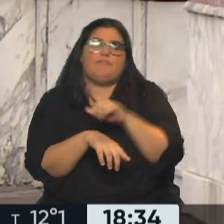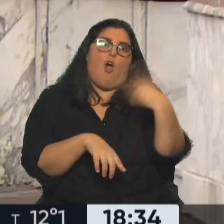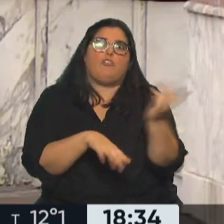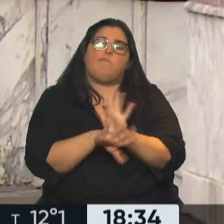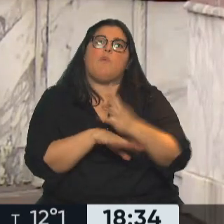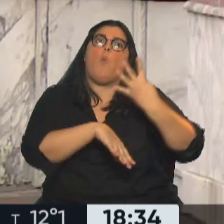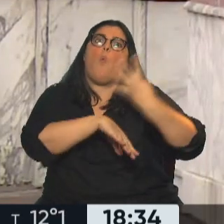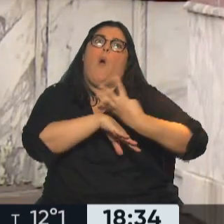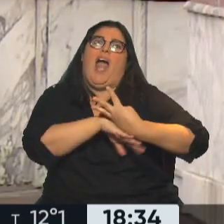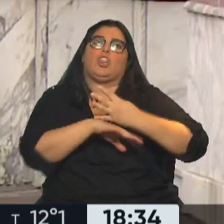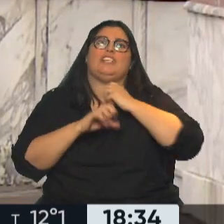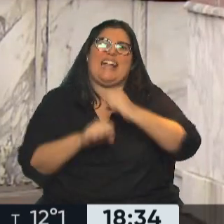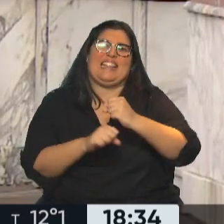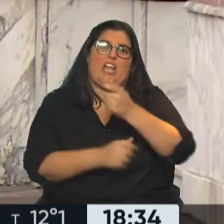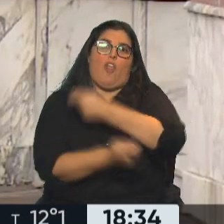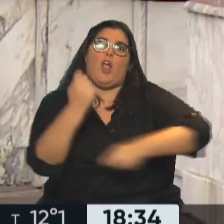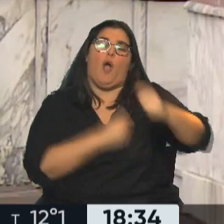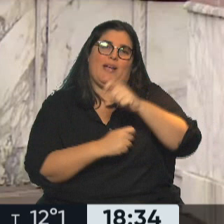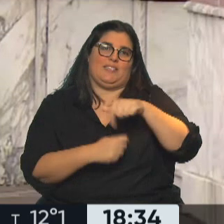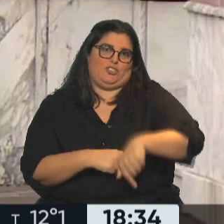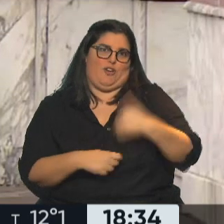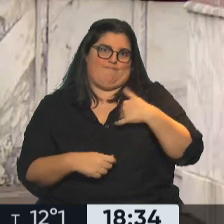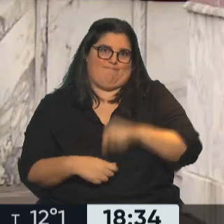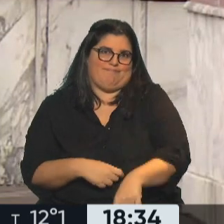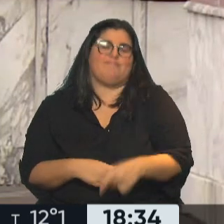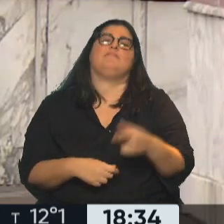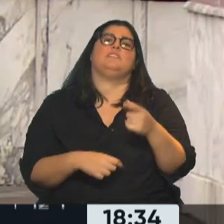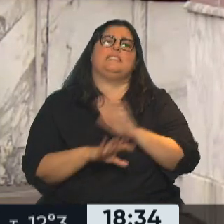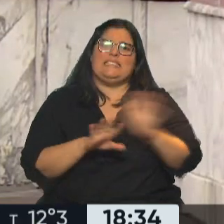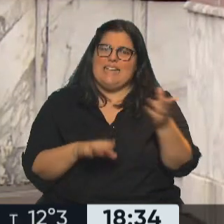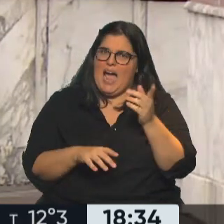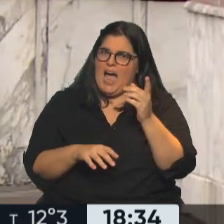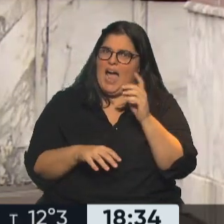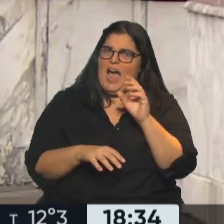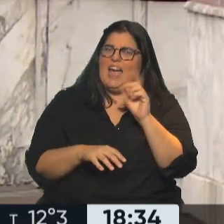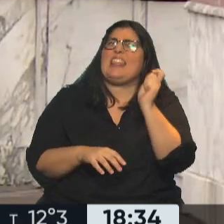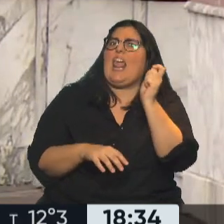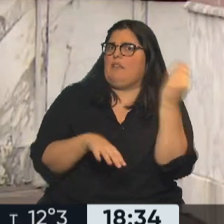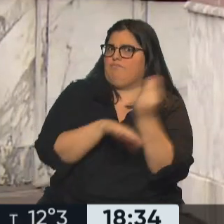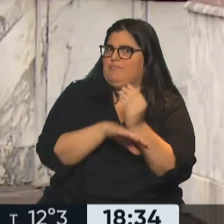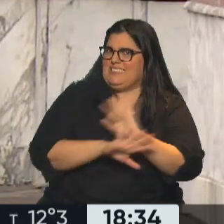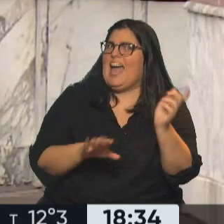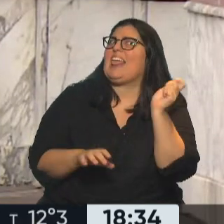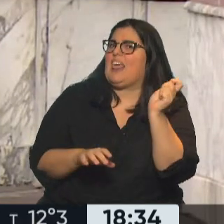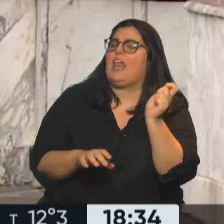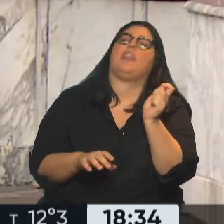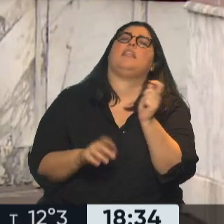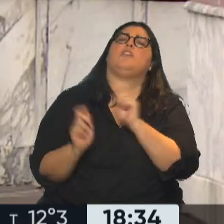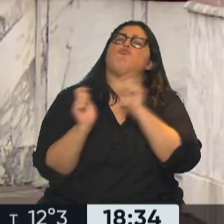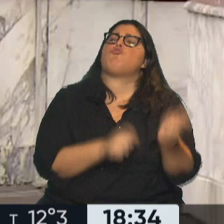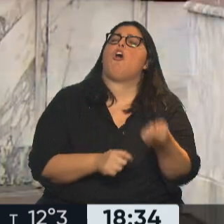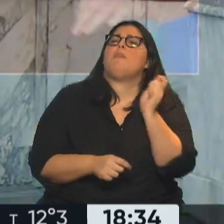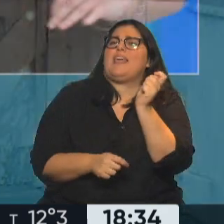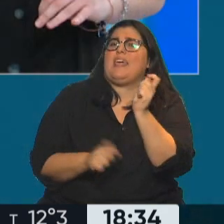Vamos por el cuarto. Por el cuarto secretario de Comercio Interior. Tal cual. Bueno, ya hay nombre. Quien llega, quien reemplaza a Guillermo Han en la